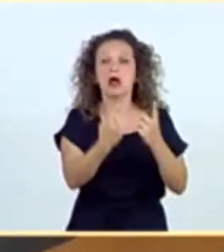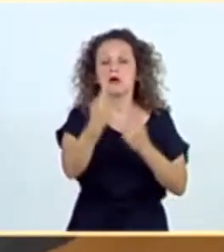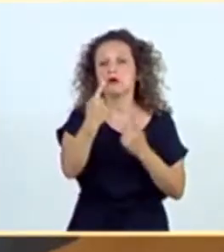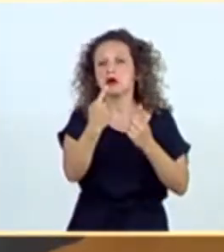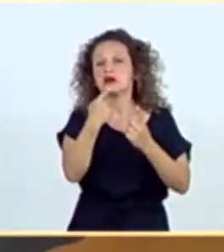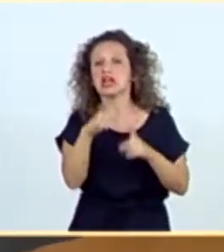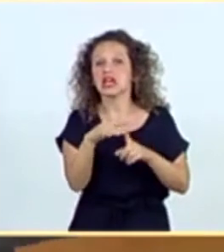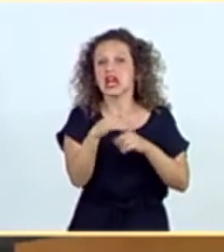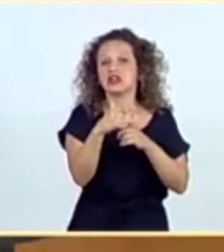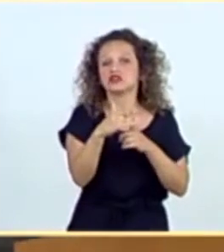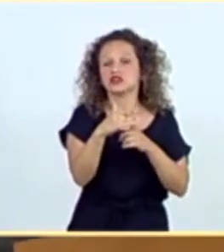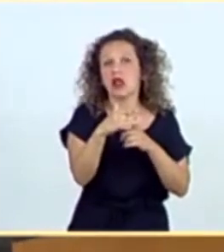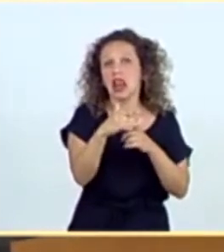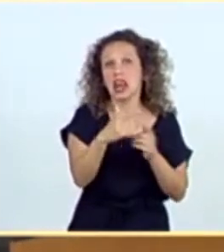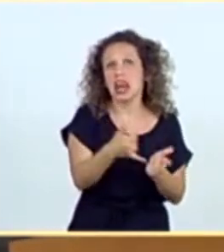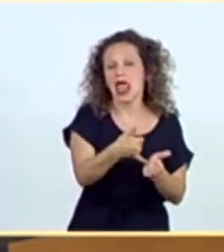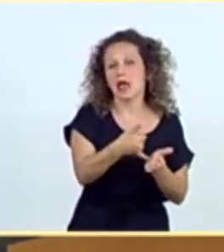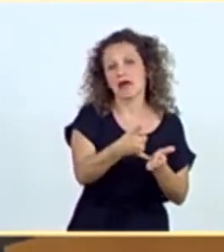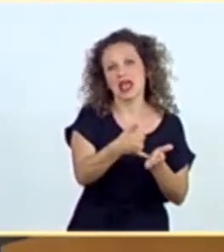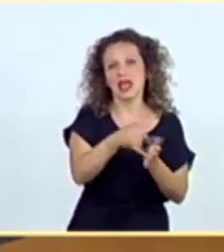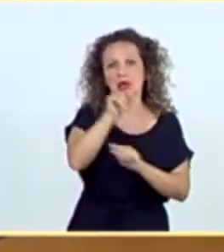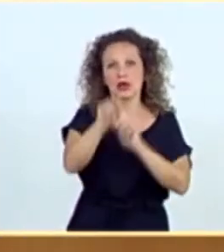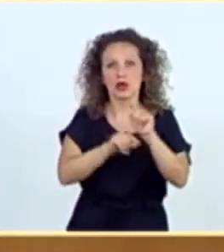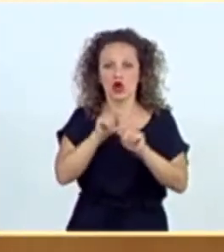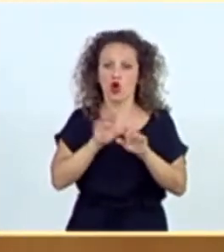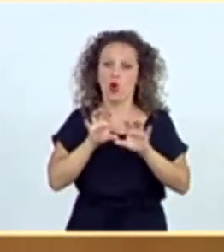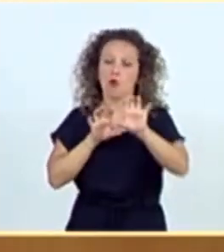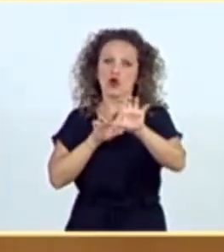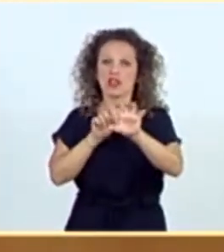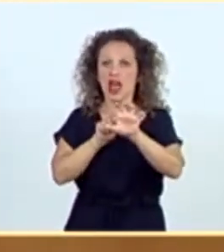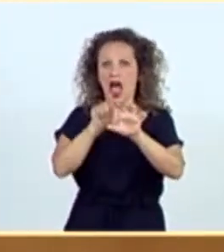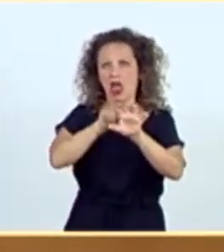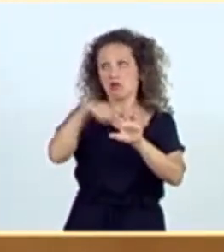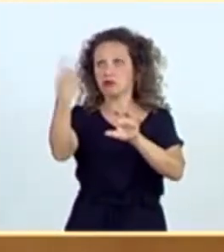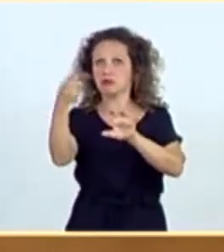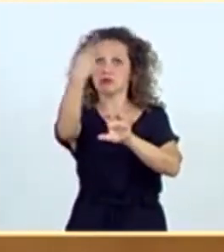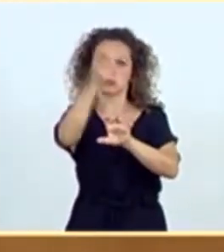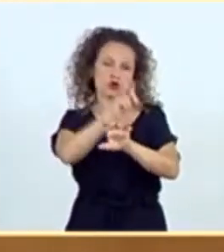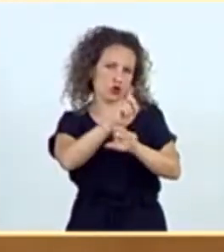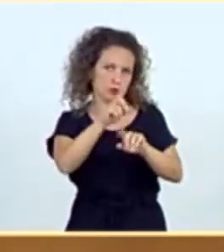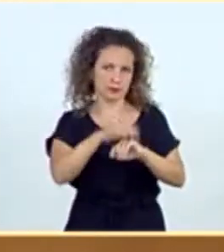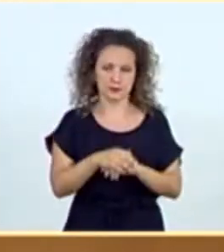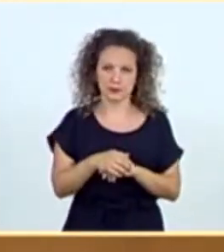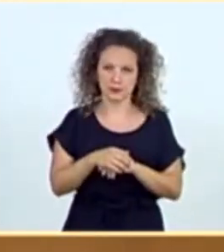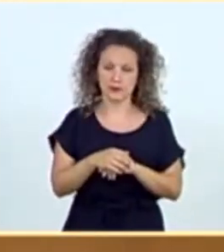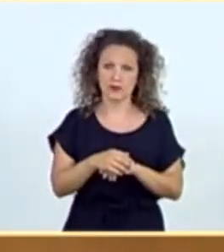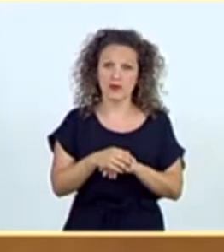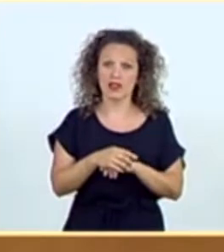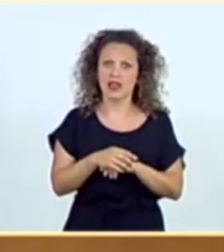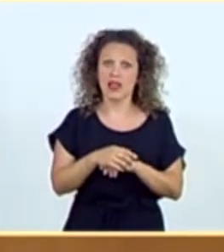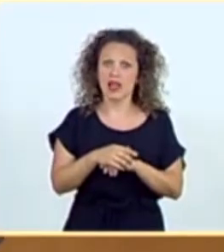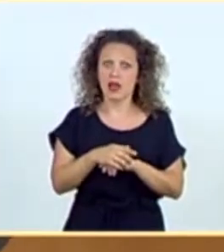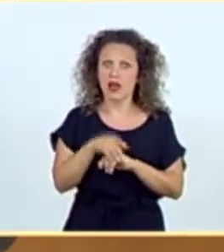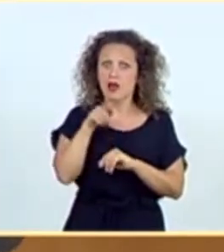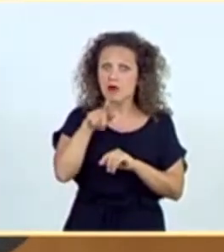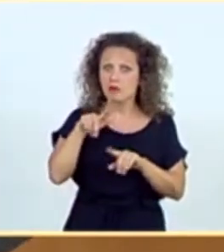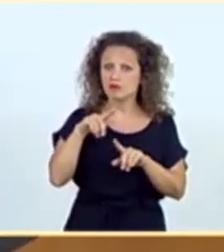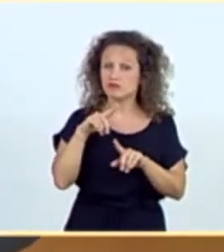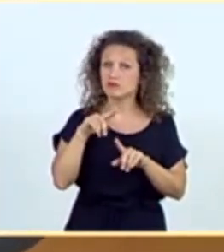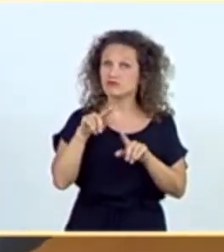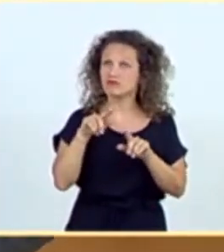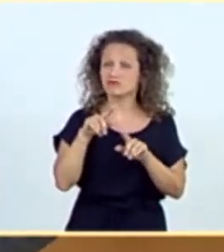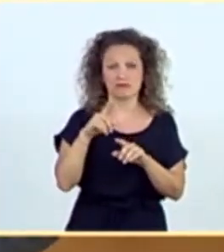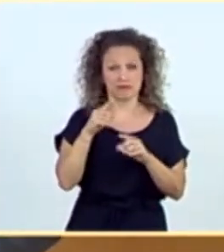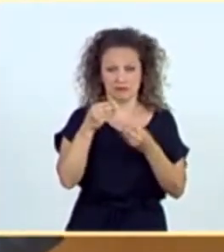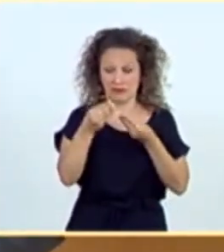y no habrá transmisión comunitaria. El sistema de alerta epidemiológica no funcionó de modo correcto, tardó más de